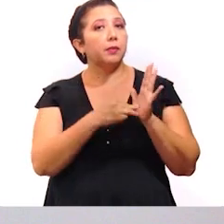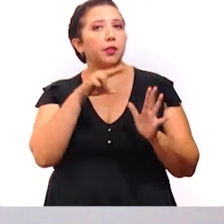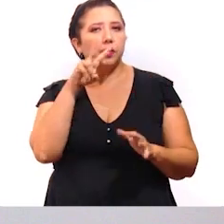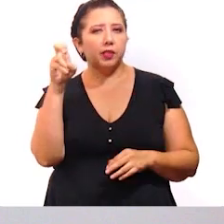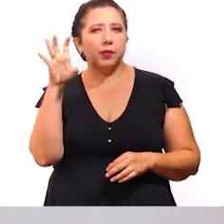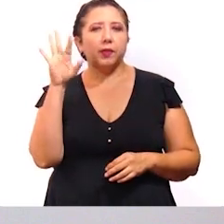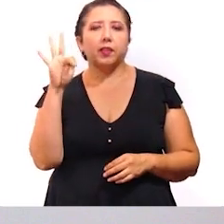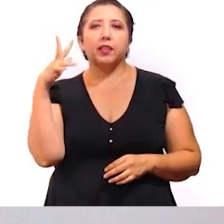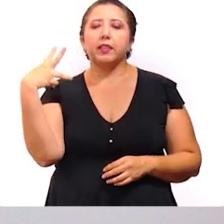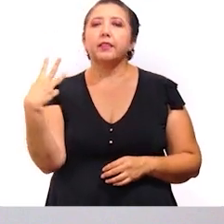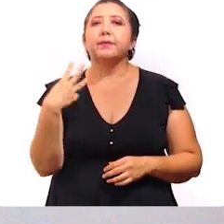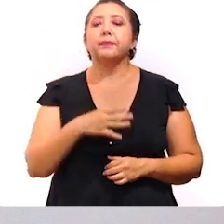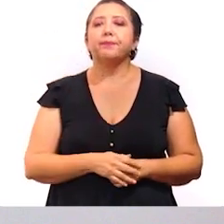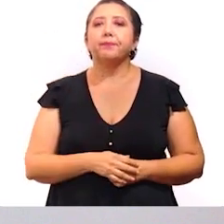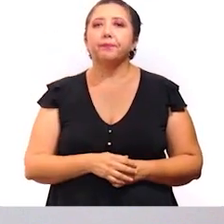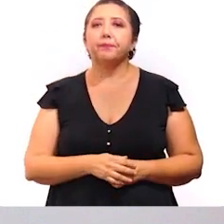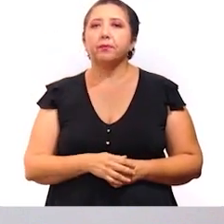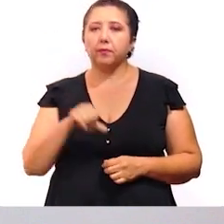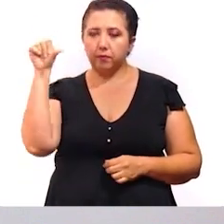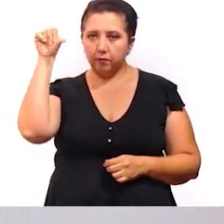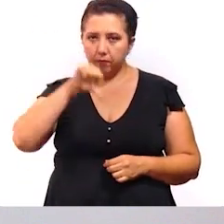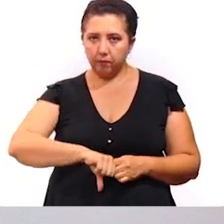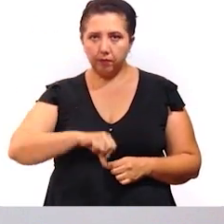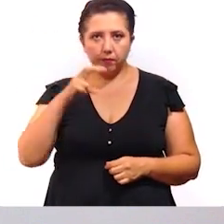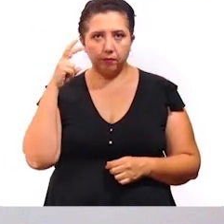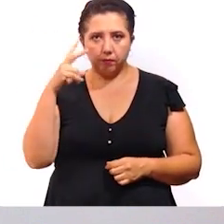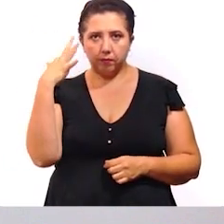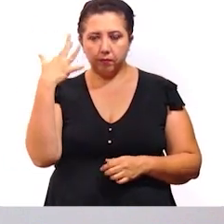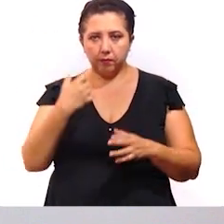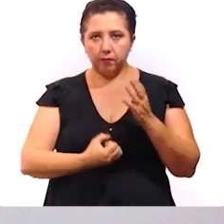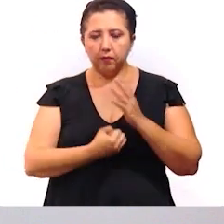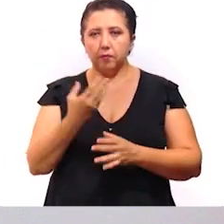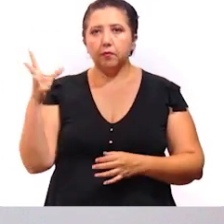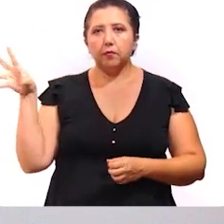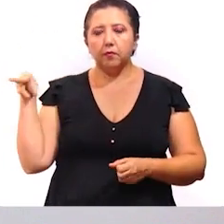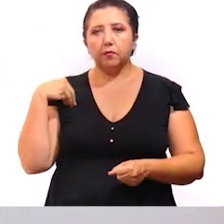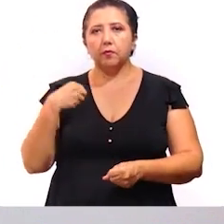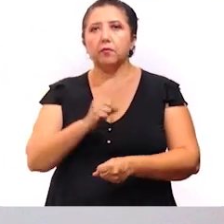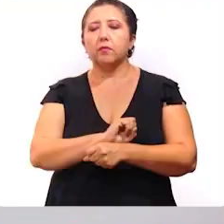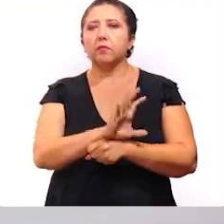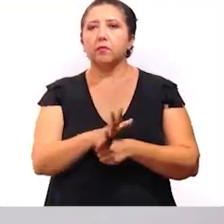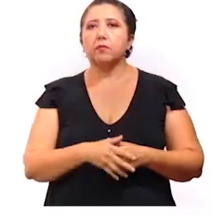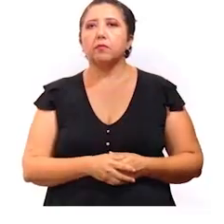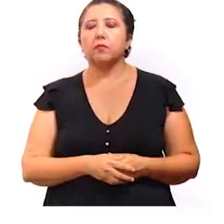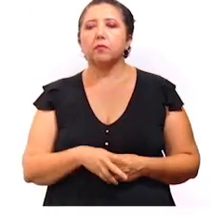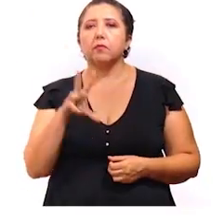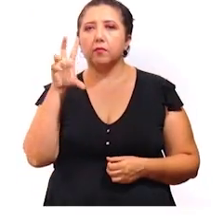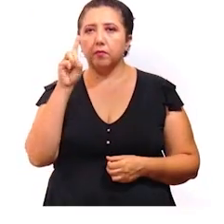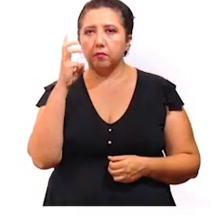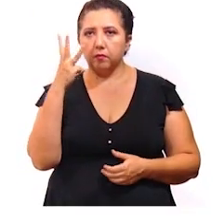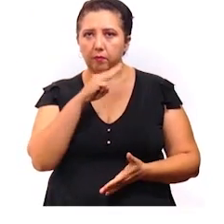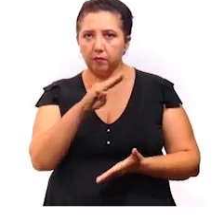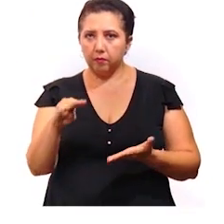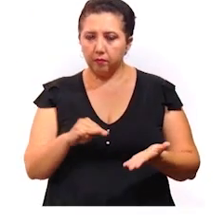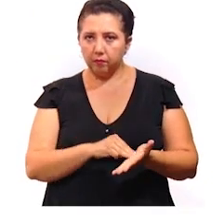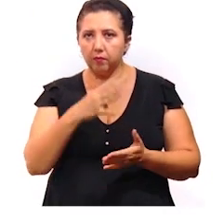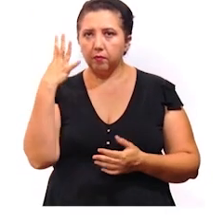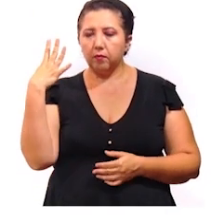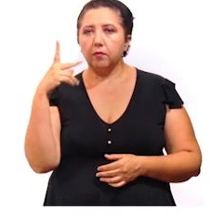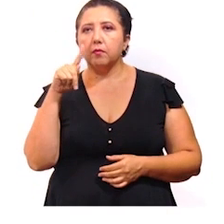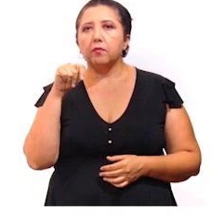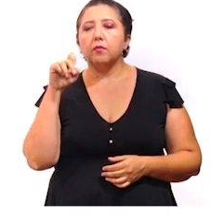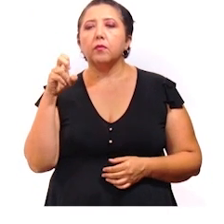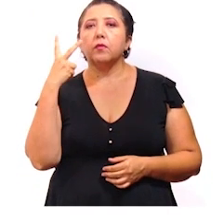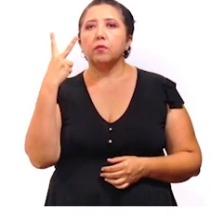243. Hoy se detectaron 50 nuevos contagios de coronavirus. 33 en Mérida, 4 en